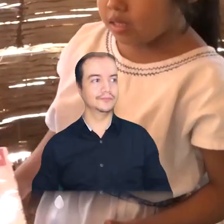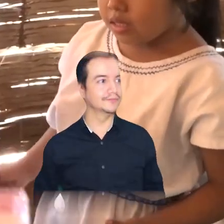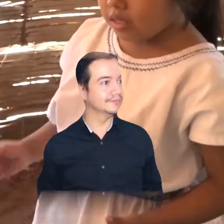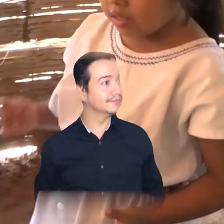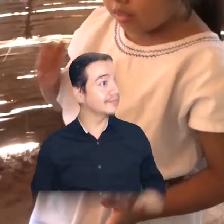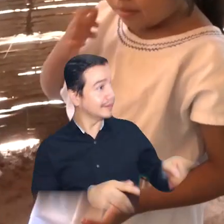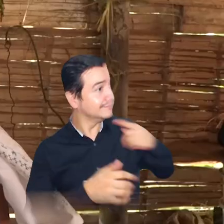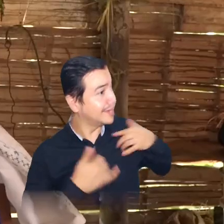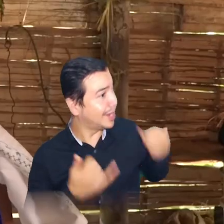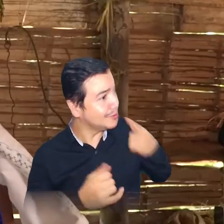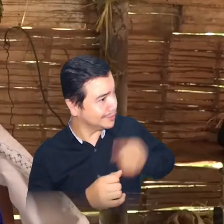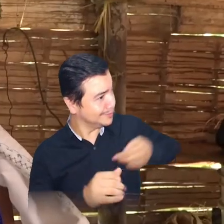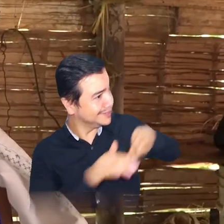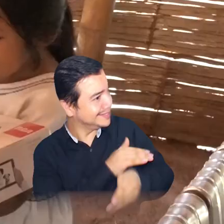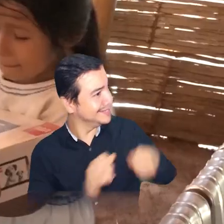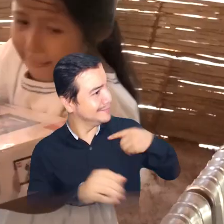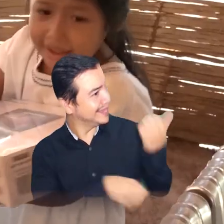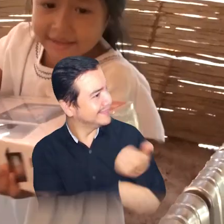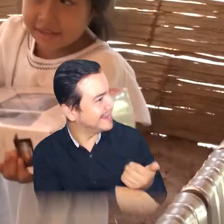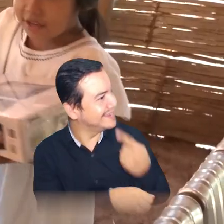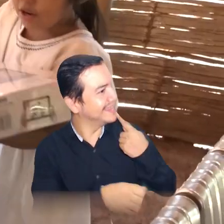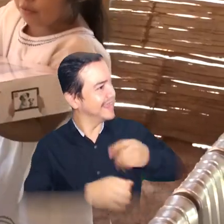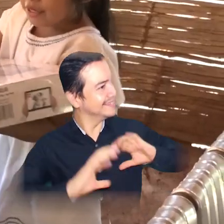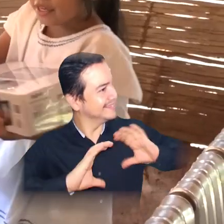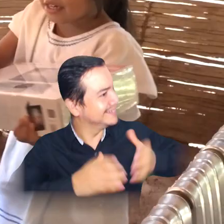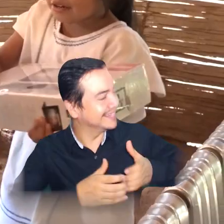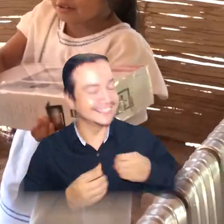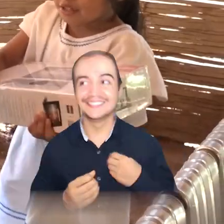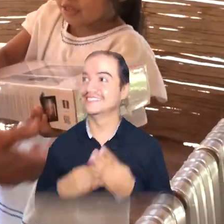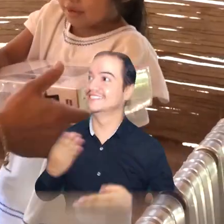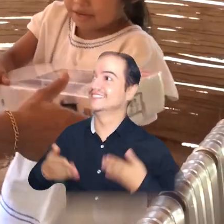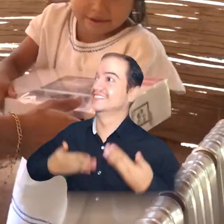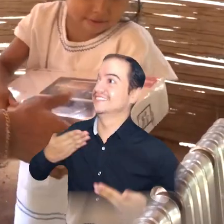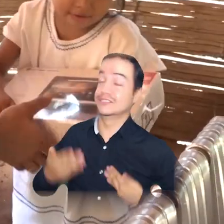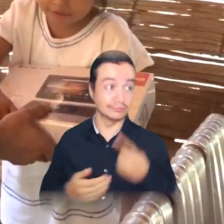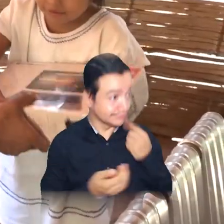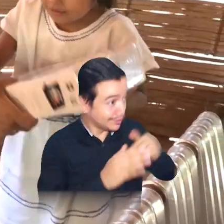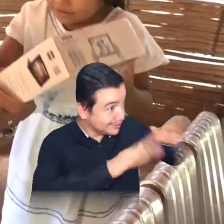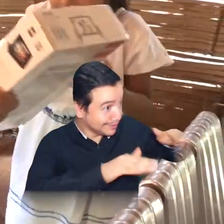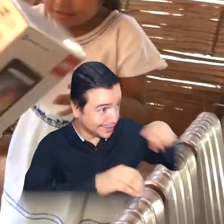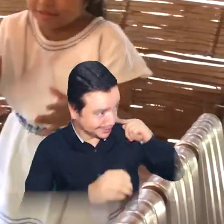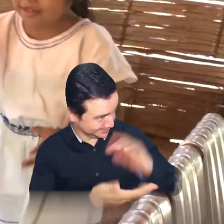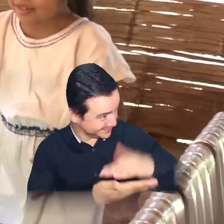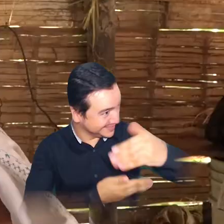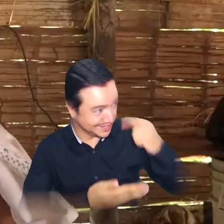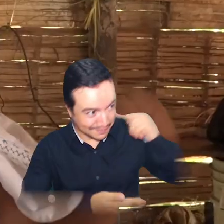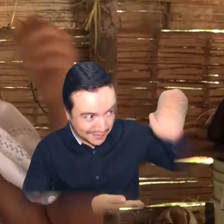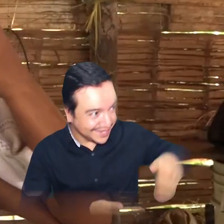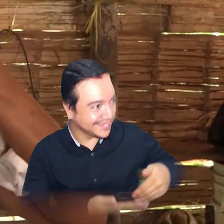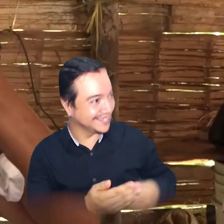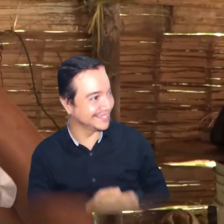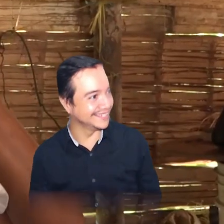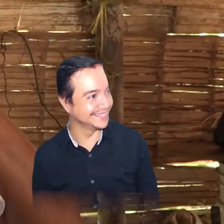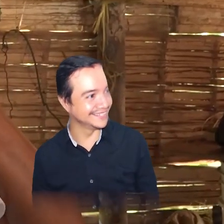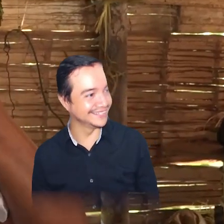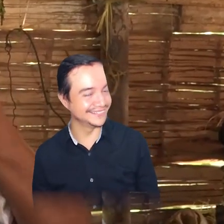ahí, ahí puedes hacer todas las tareas y todo. Para que recibas tus clases. Quiero abrirla. Claro, abriela, venga, vamos a abrirla, de una vez.